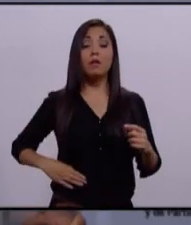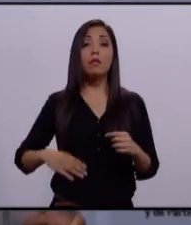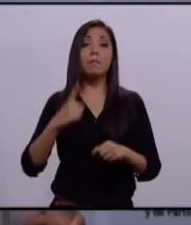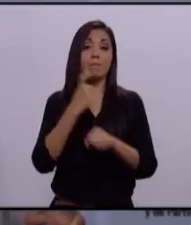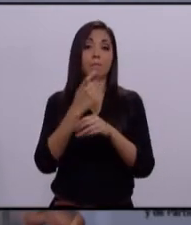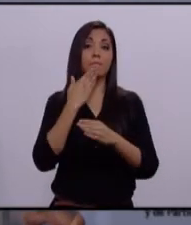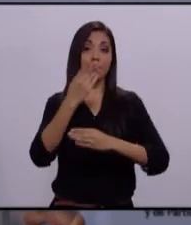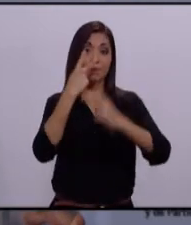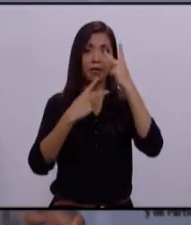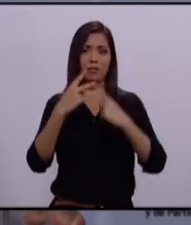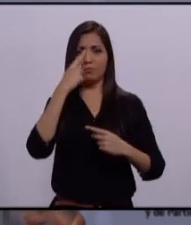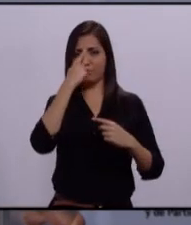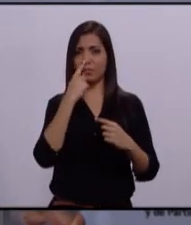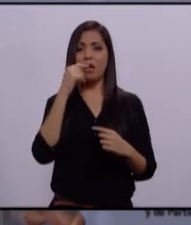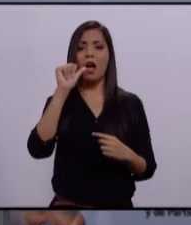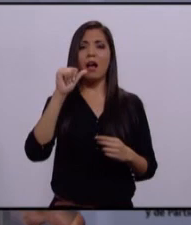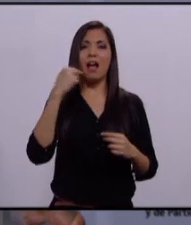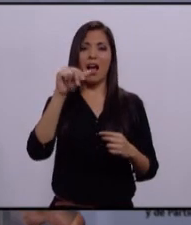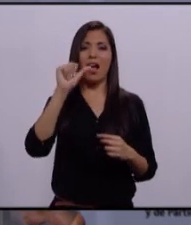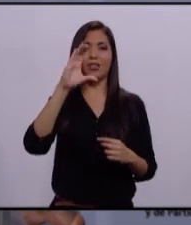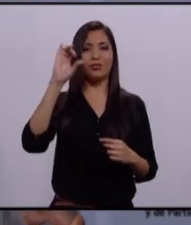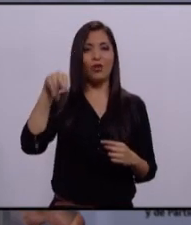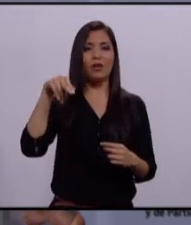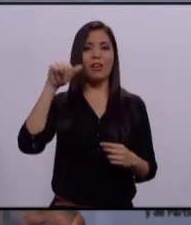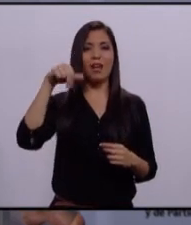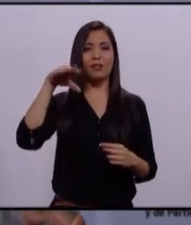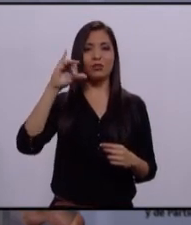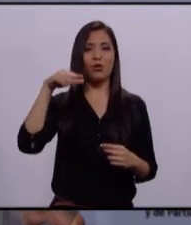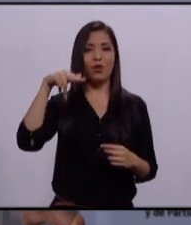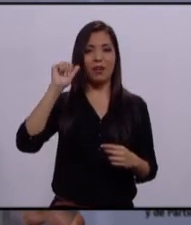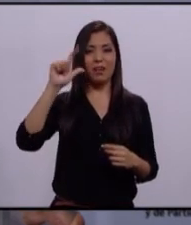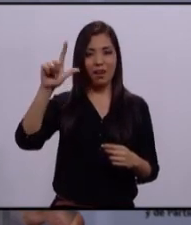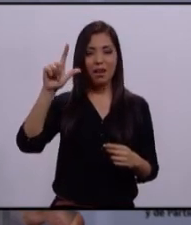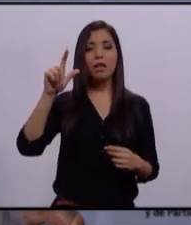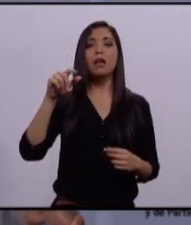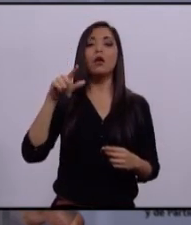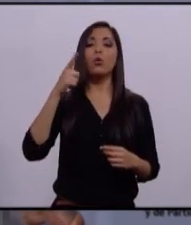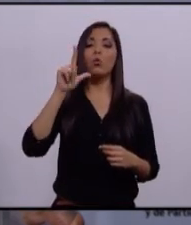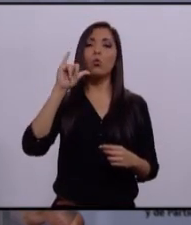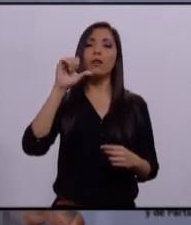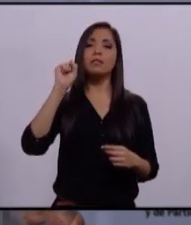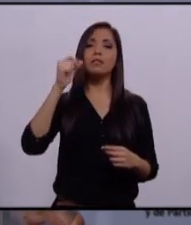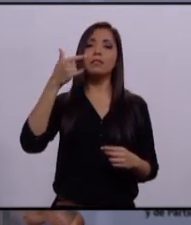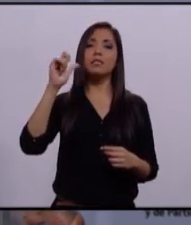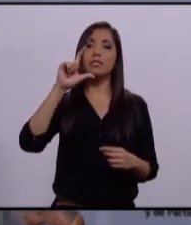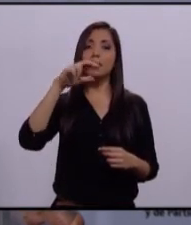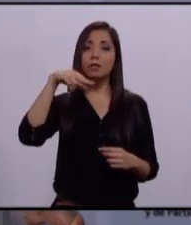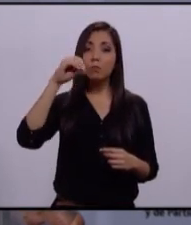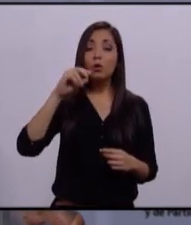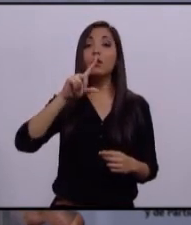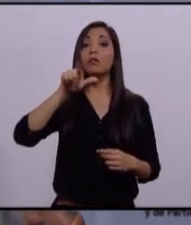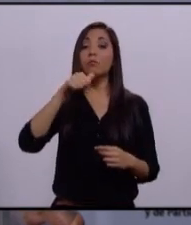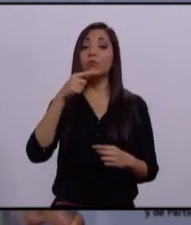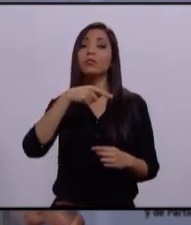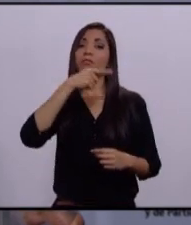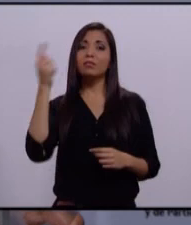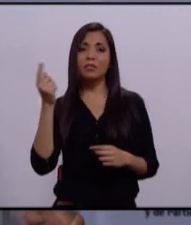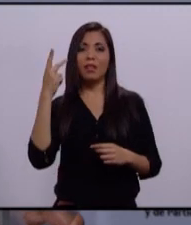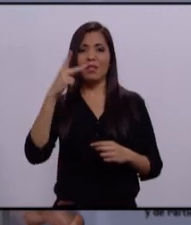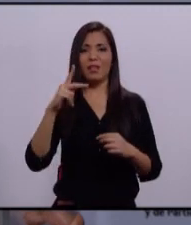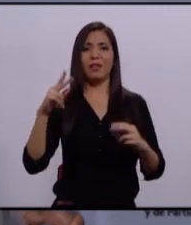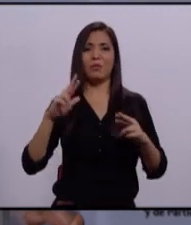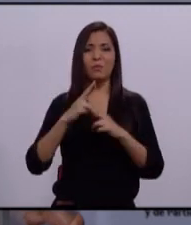más cordial bienvenida al candidato del Partido Acción Nacional, Luis Guillermo Martínez Mora. Al candidato de la coalición del Partido Revolucionario